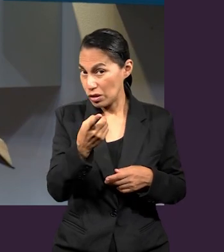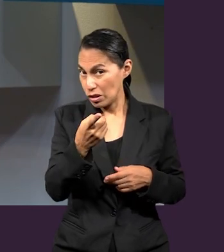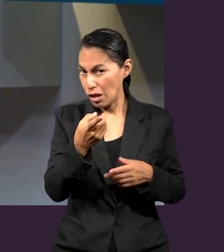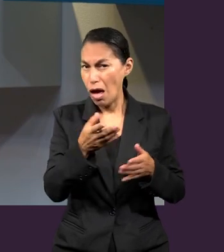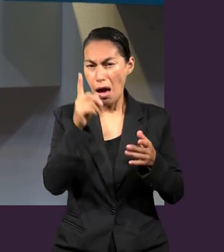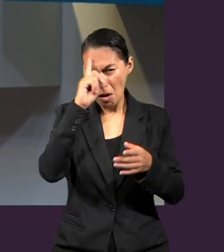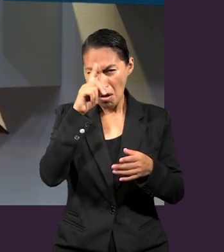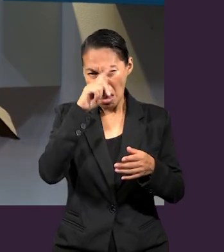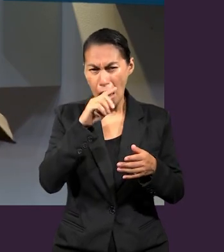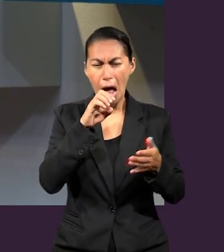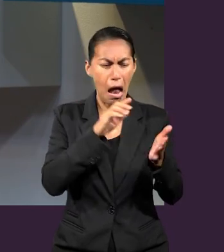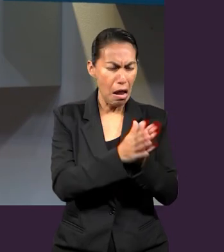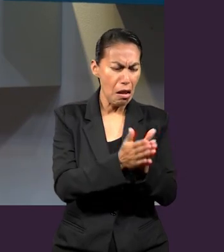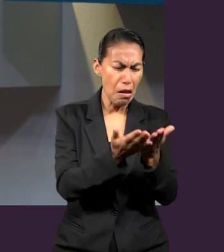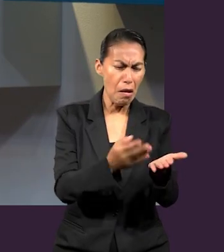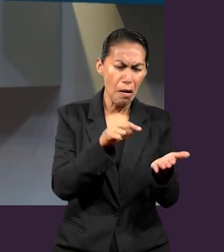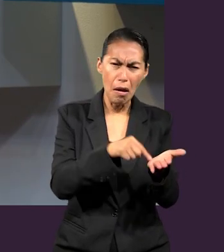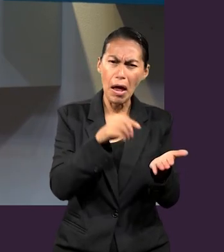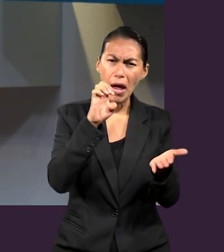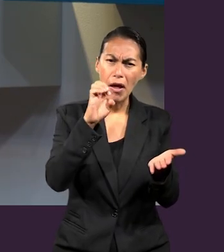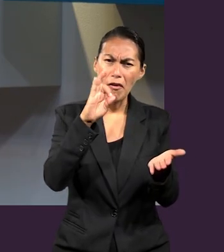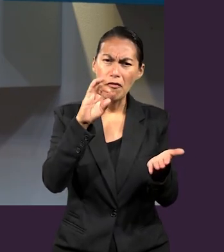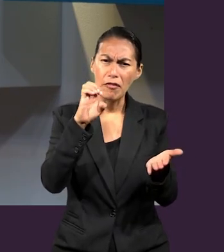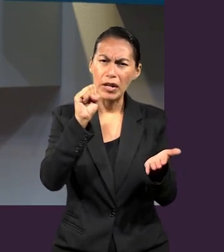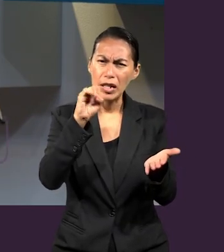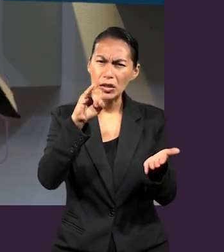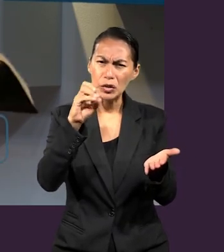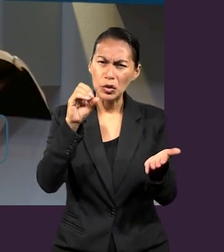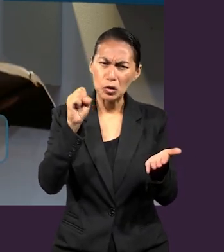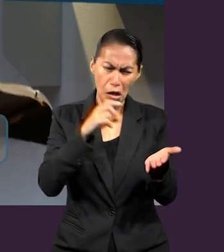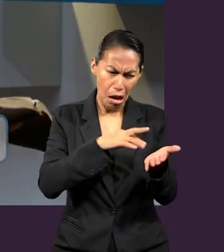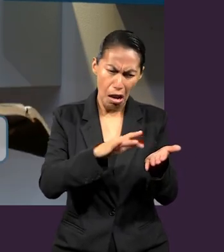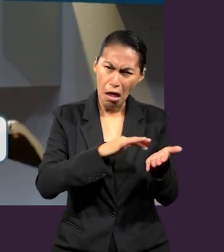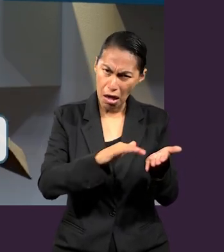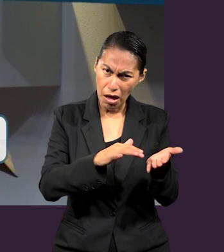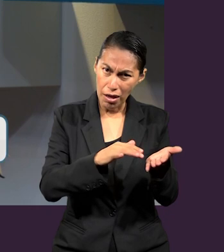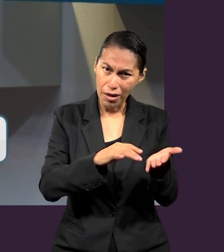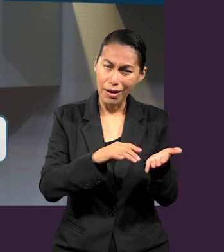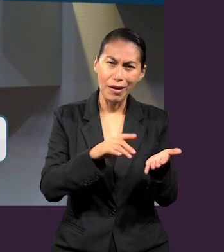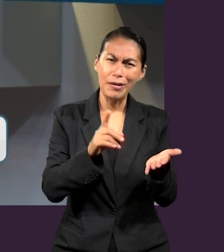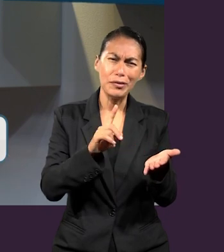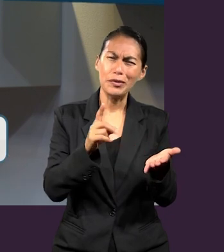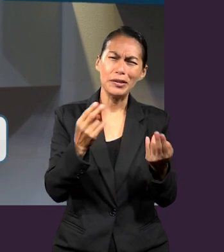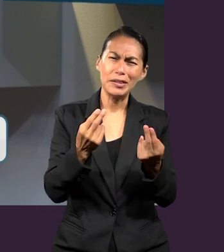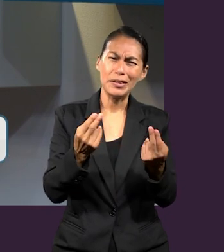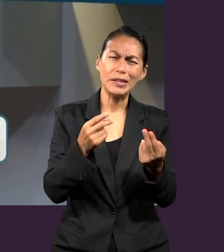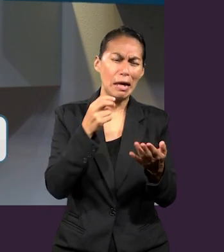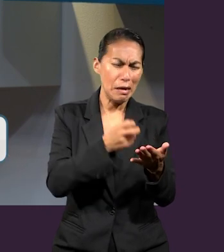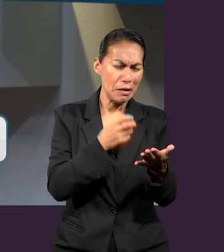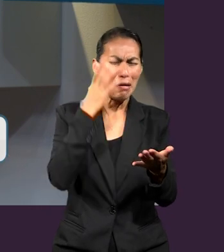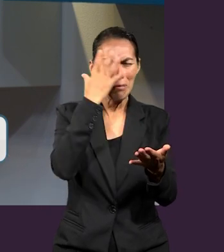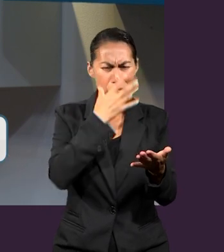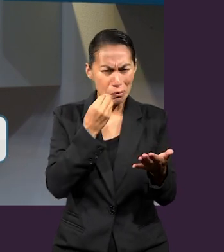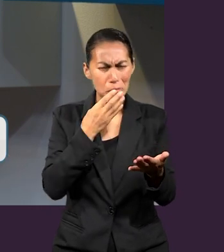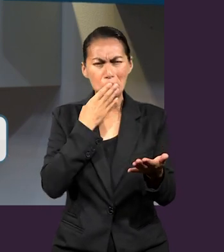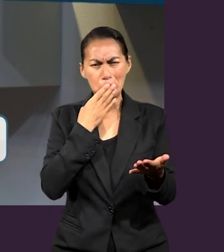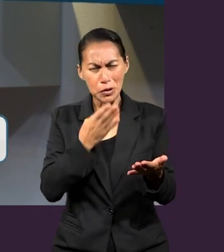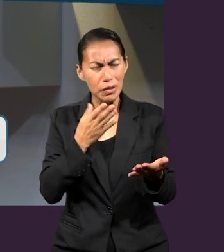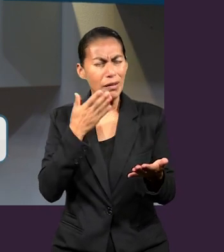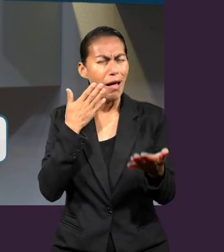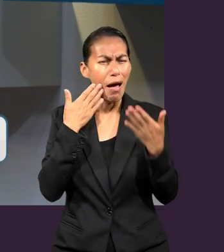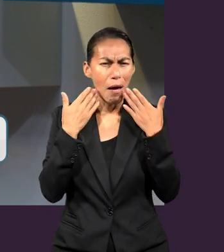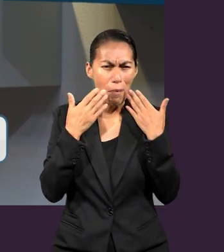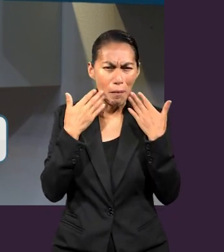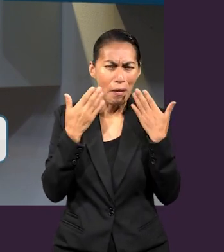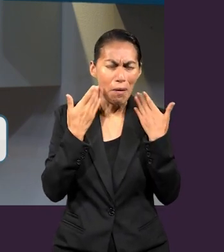Éfesos, lean el libro de los Éfesos, porque la carta por sí sola es dulce y amable. Pero las